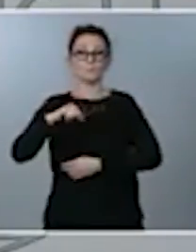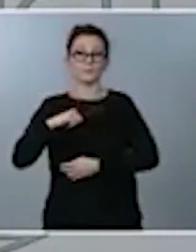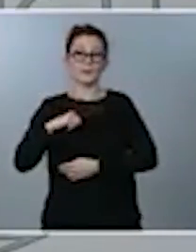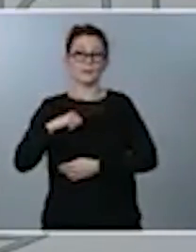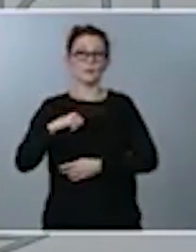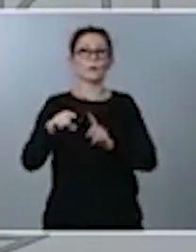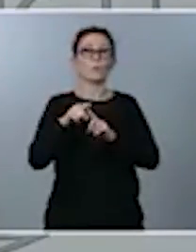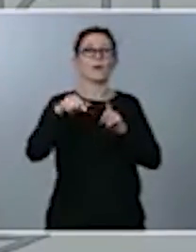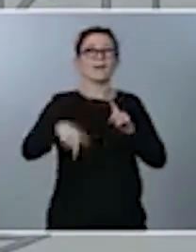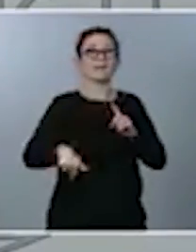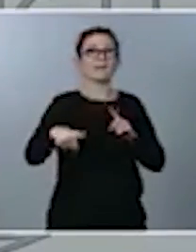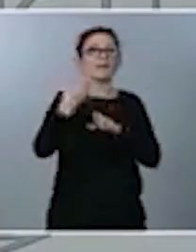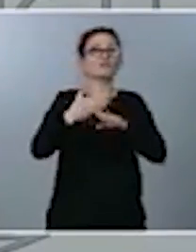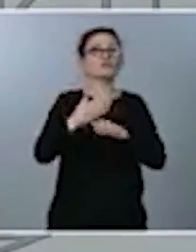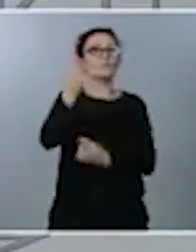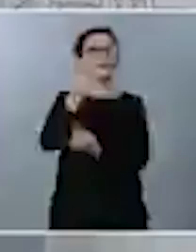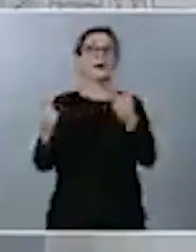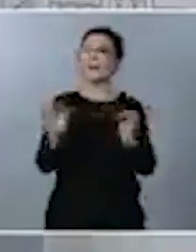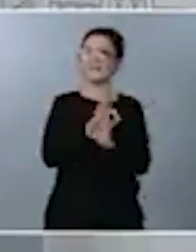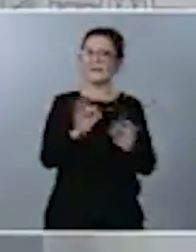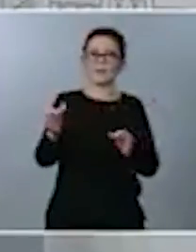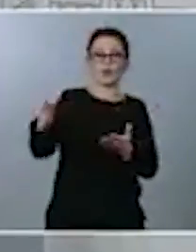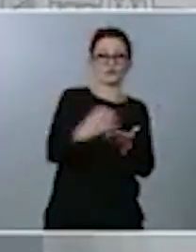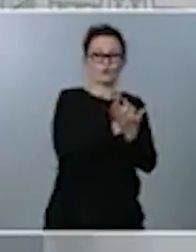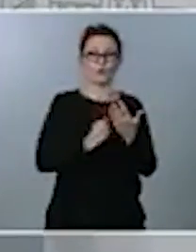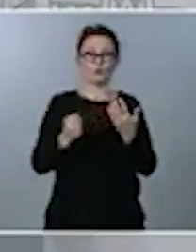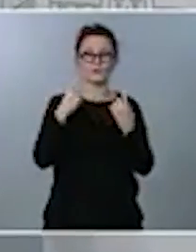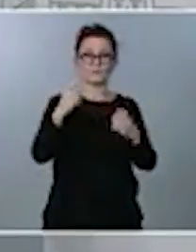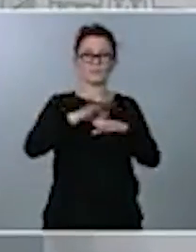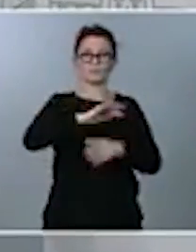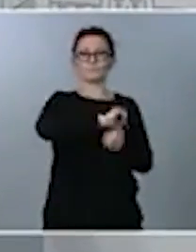somos todos necesarios. Muchas gracias y quedamos a la espera de las preguntas.